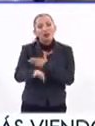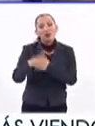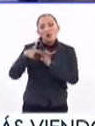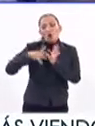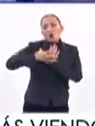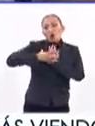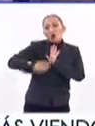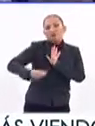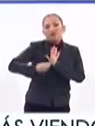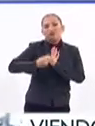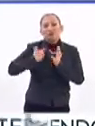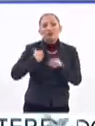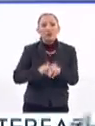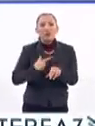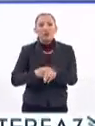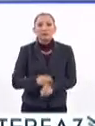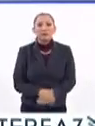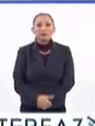contagios de tipo de enfermedades.